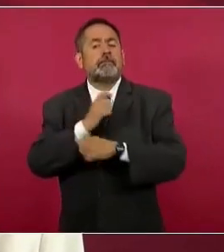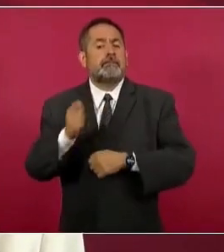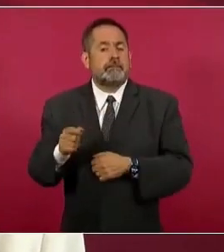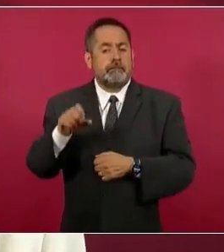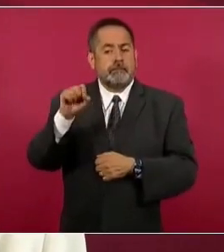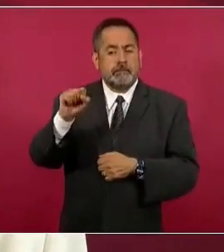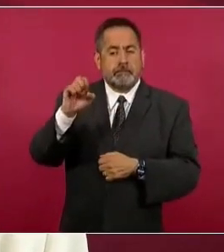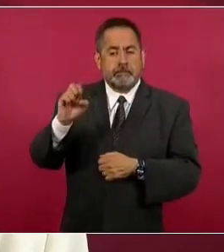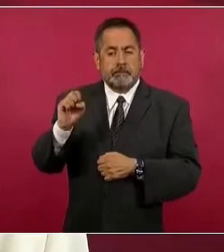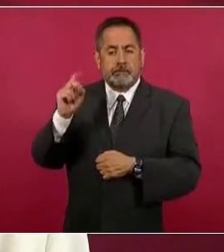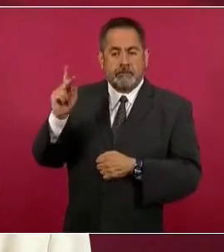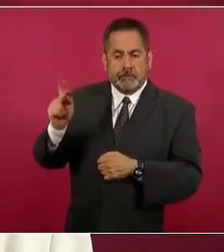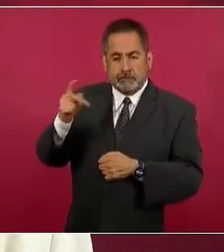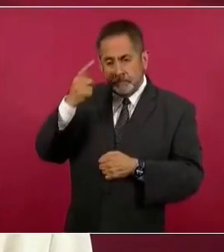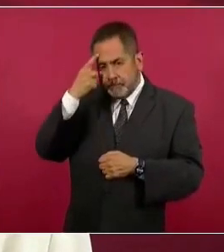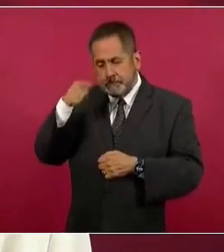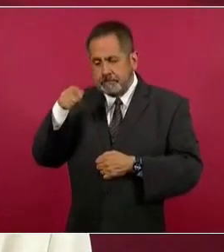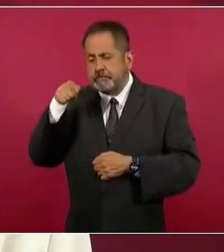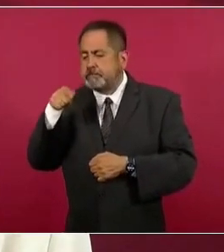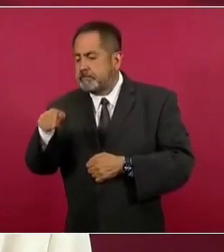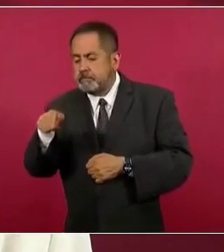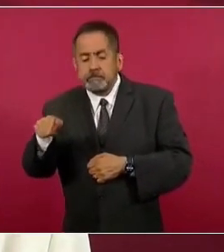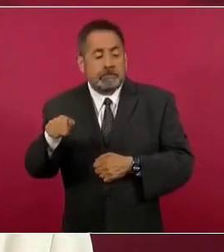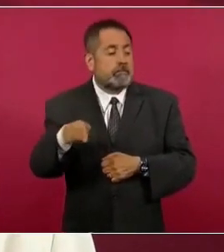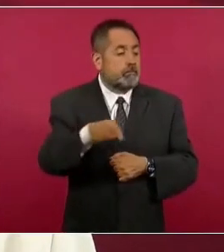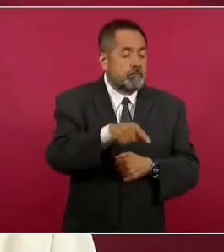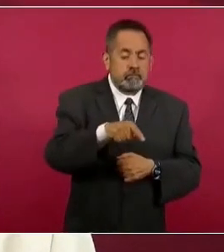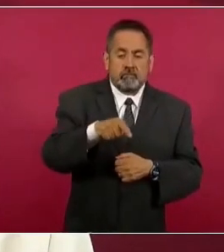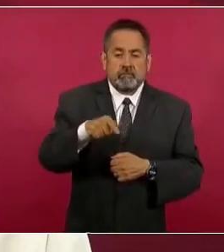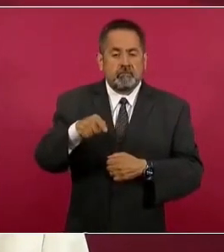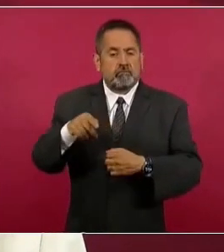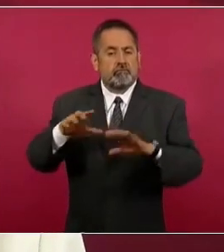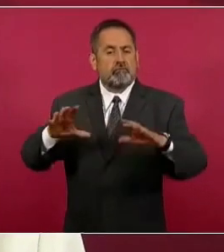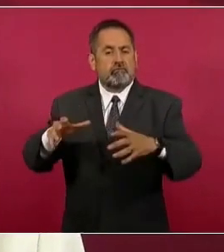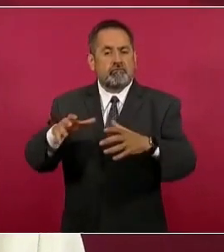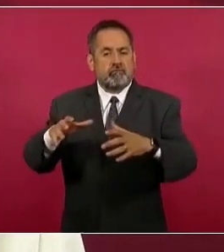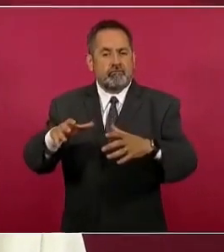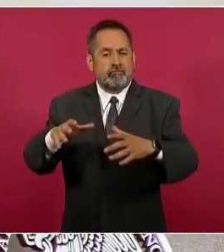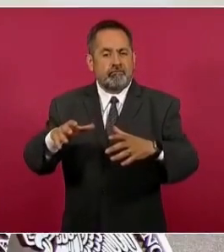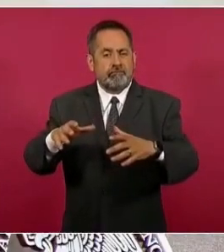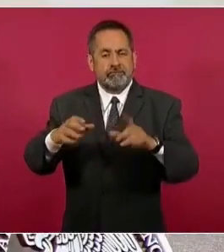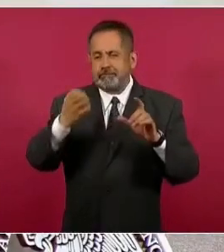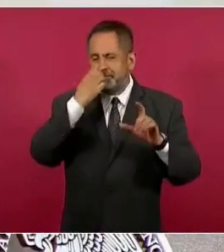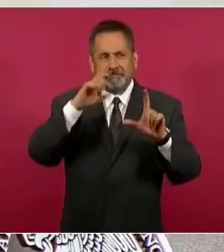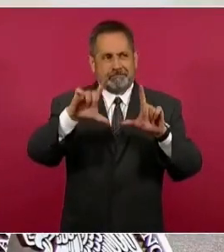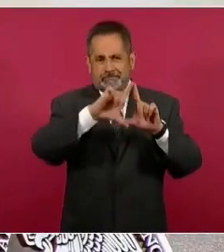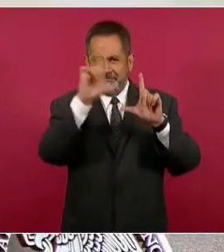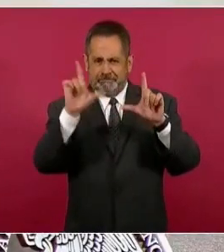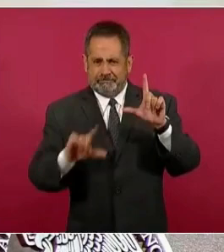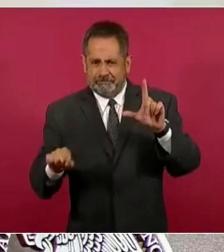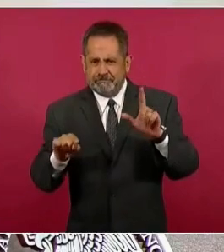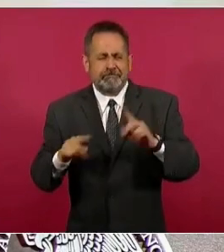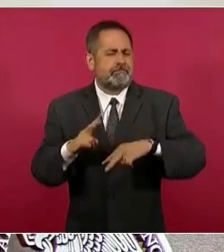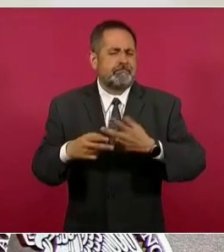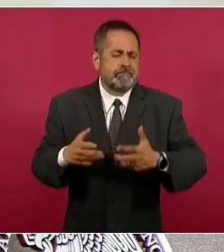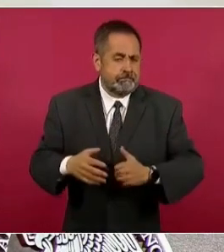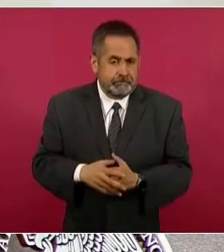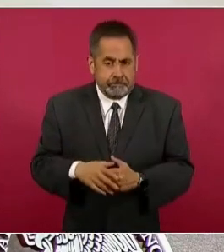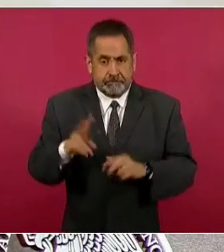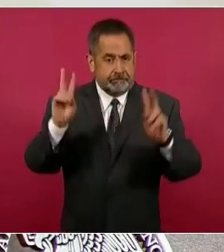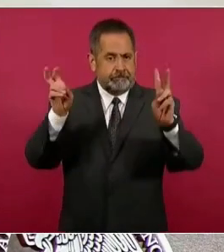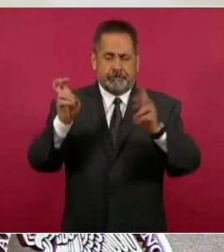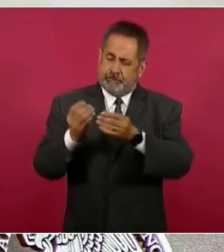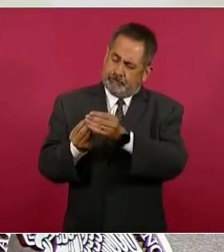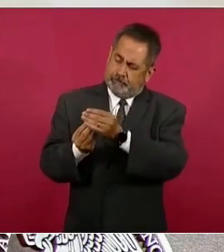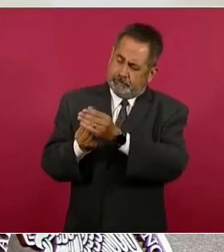Secretaría de Educación Pública realiza para favorecer a todas y todos los integrantes del Sistema Educativo Nacional. Partimos de que la nueva escuela